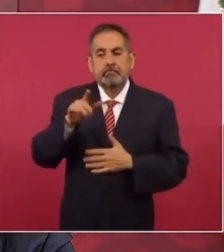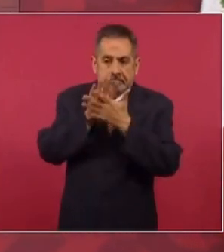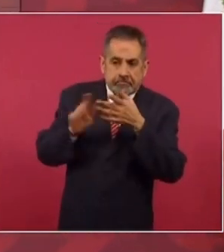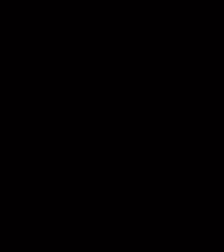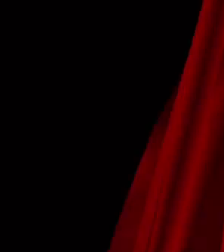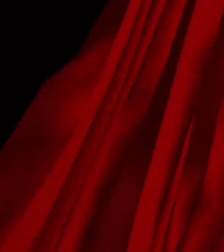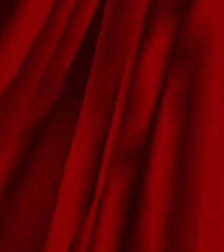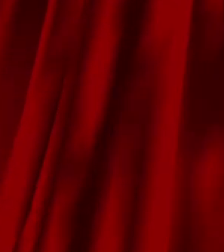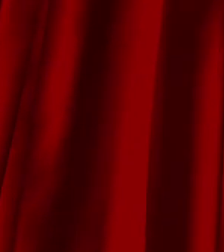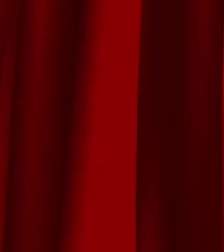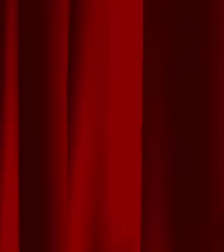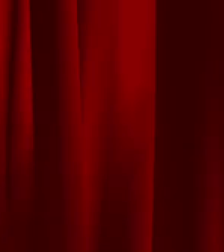no manipulen. ¡Gracias!